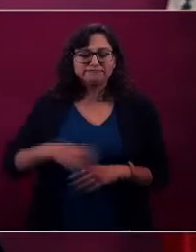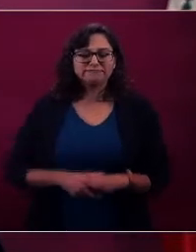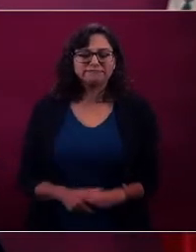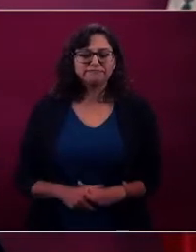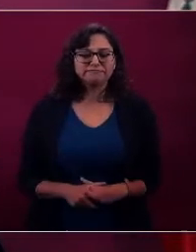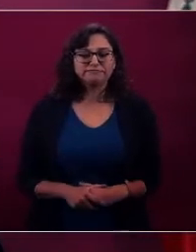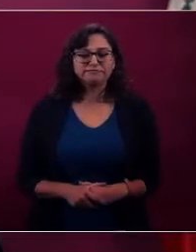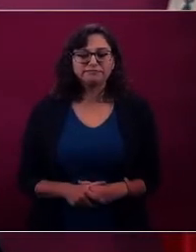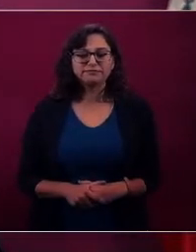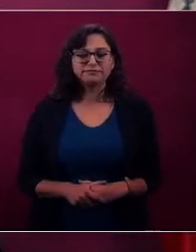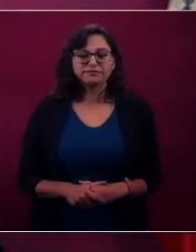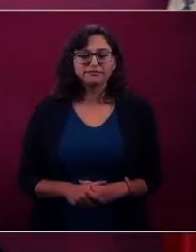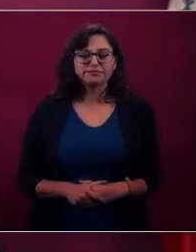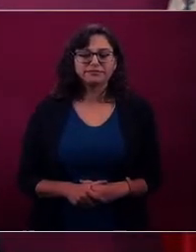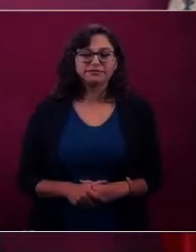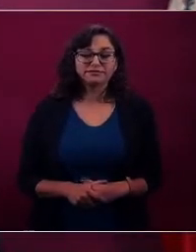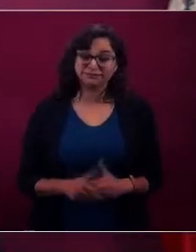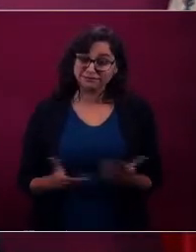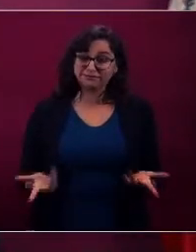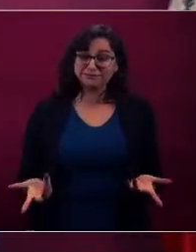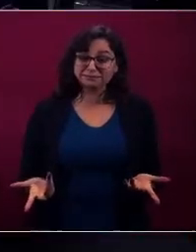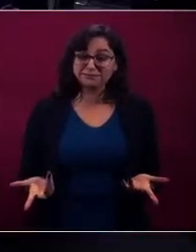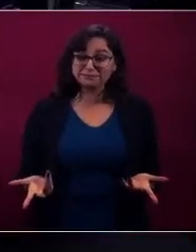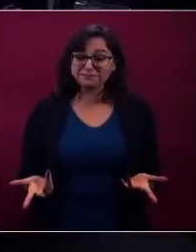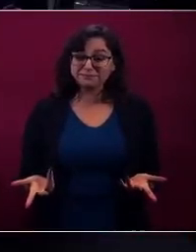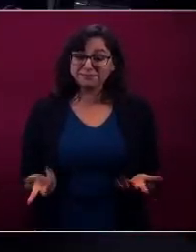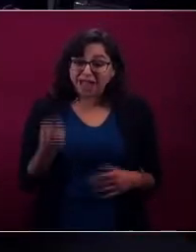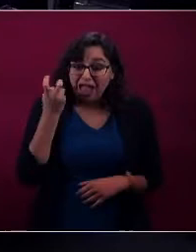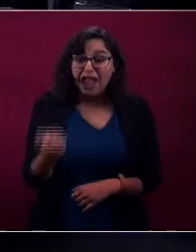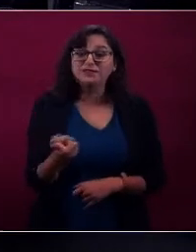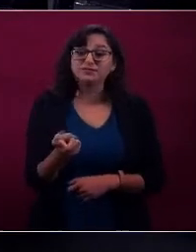Entonces, tiene que ver con la honestidad.